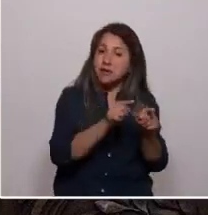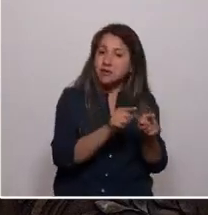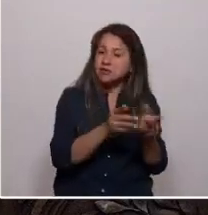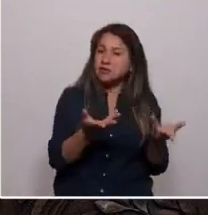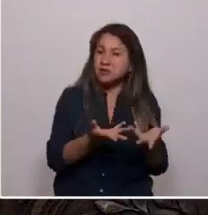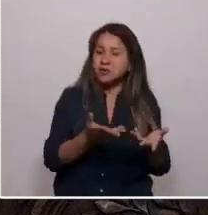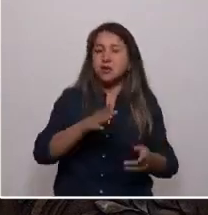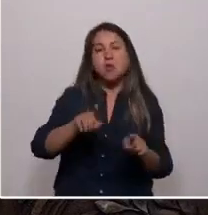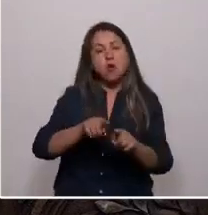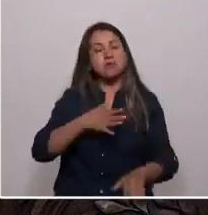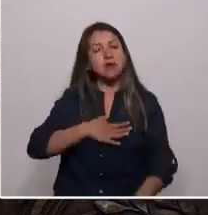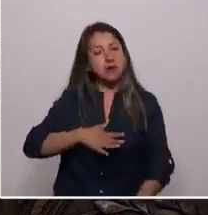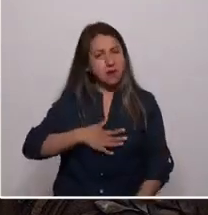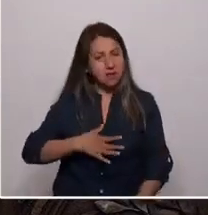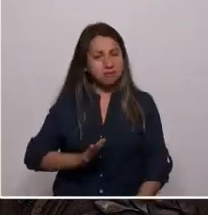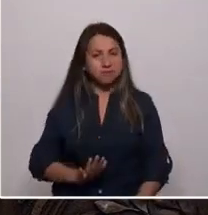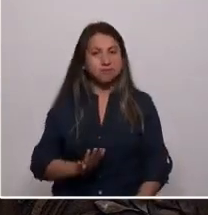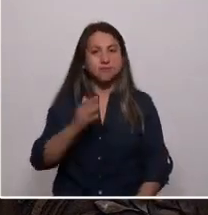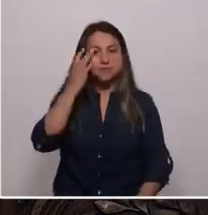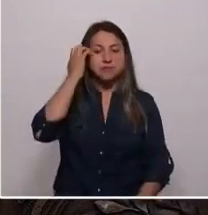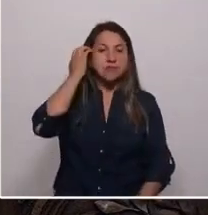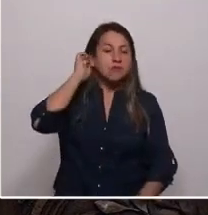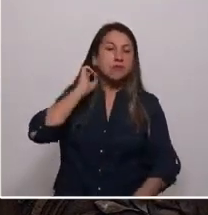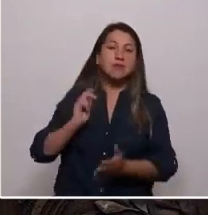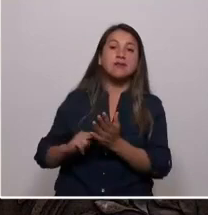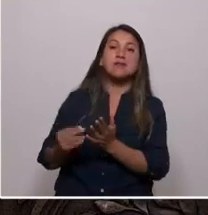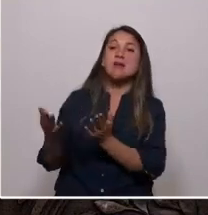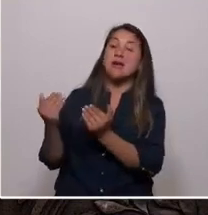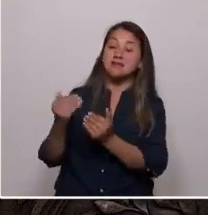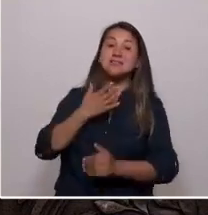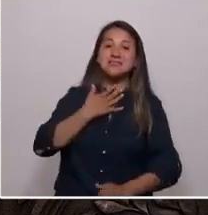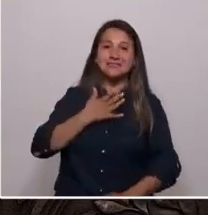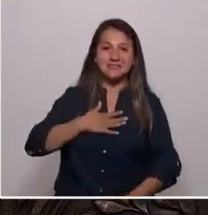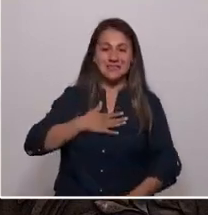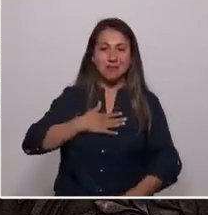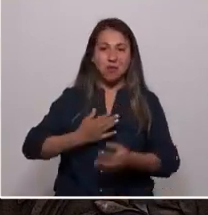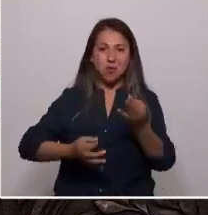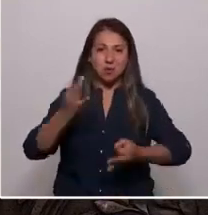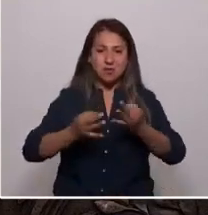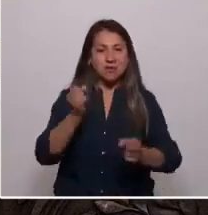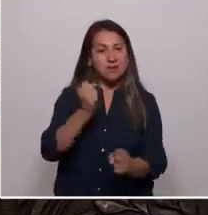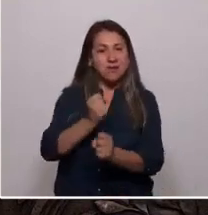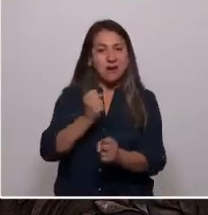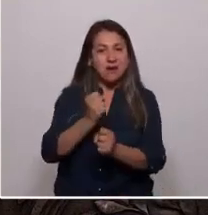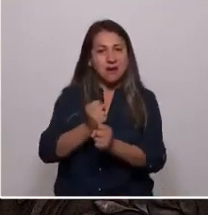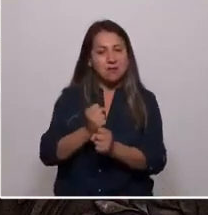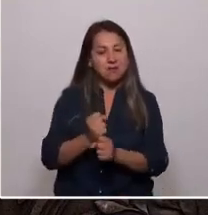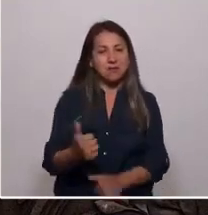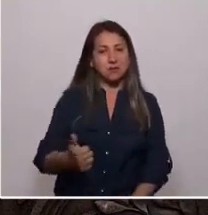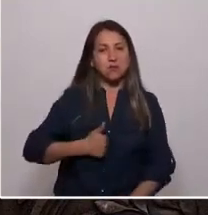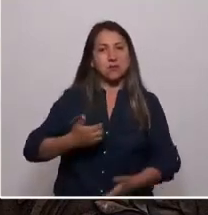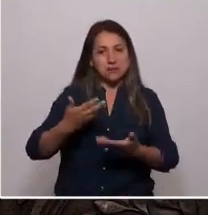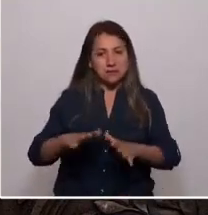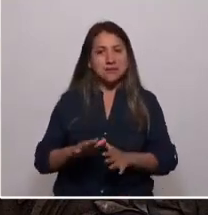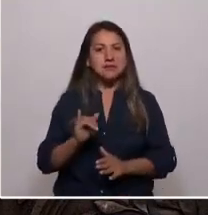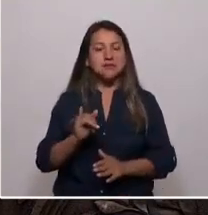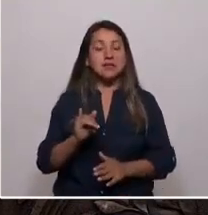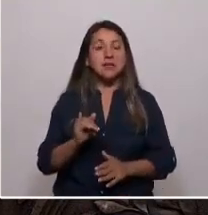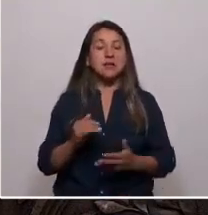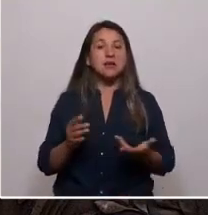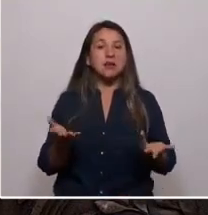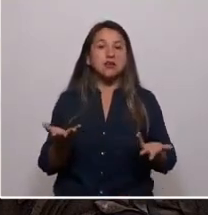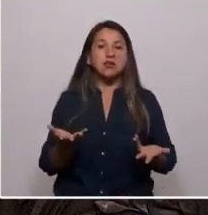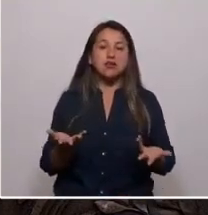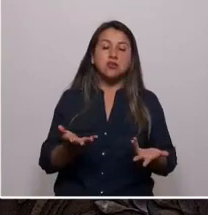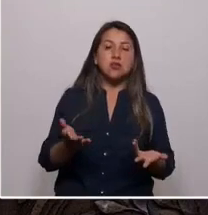tener tranquilidad, tenemos ansias y deseos de justicia, trabajaremos para que ésta se haga efectiva, porque no somos como quienes